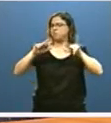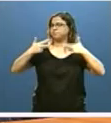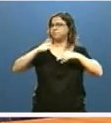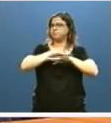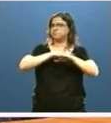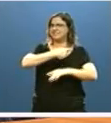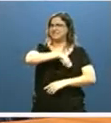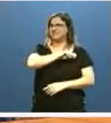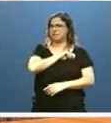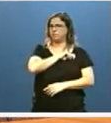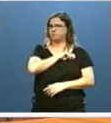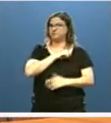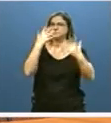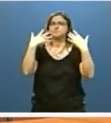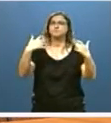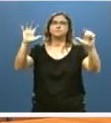estatal. La segunda,